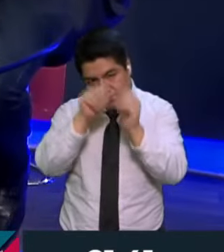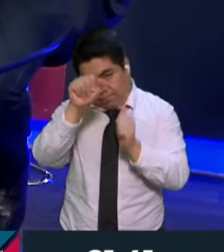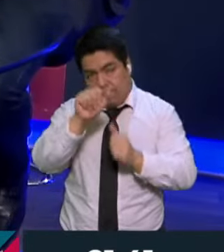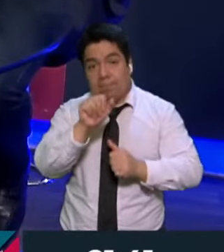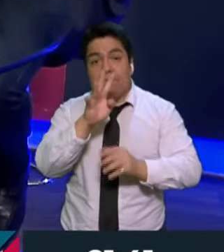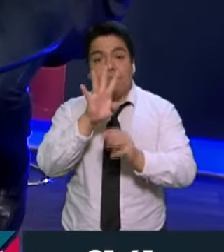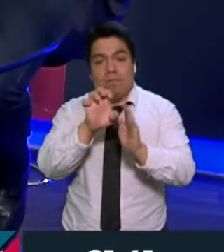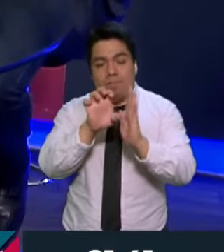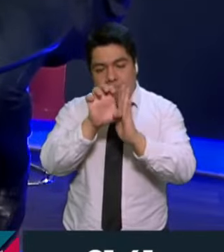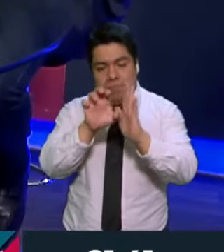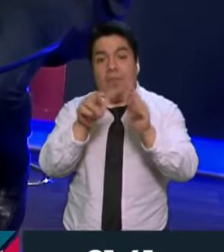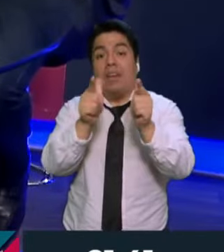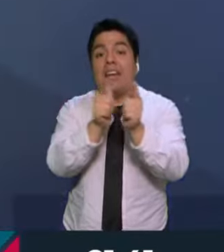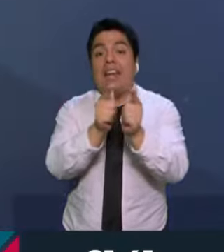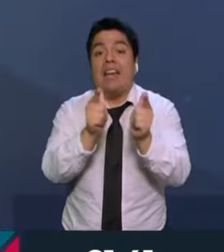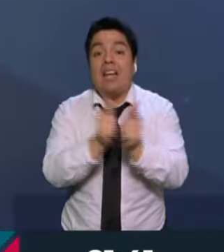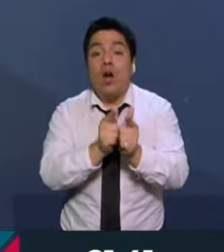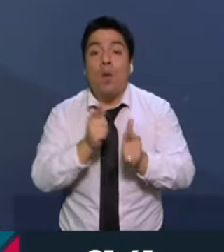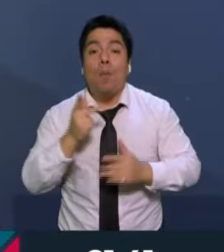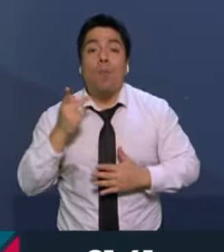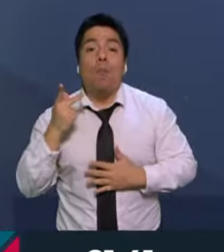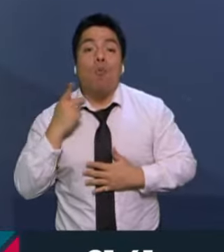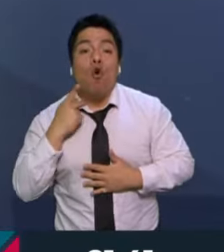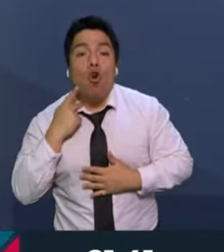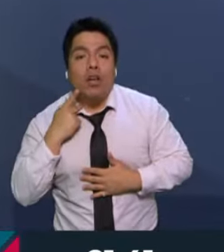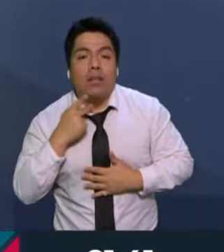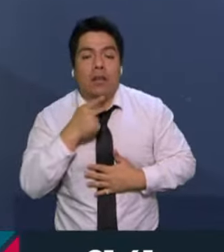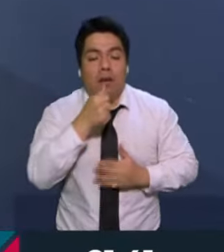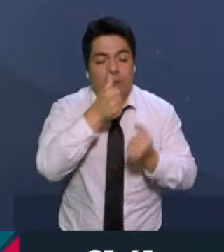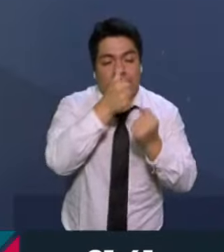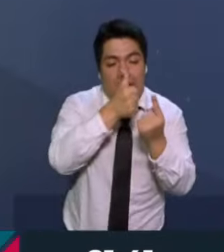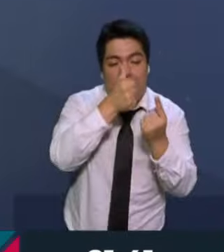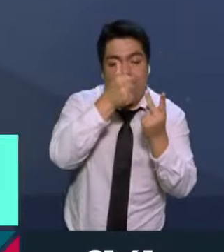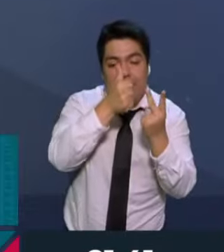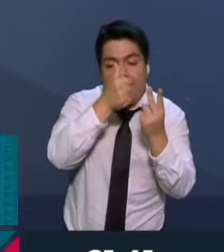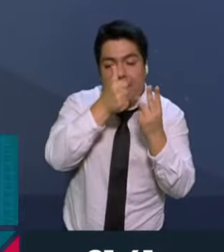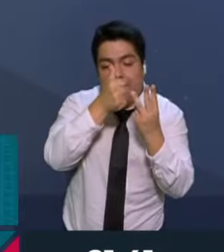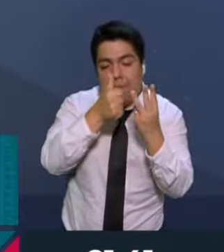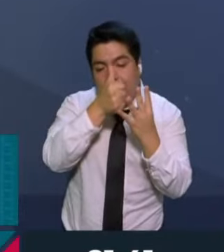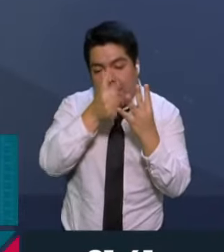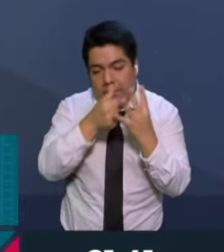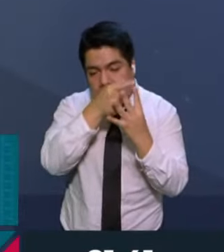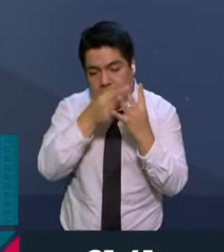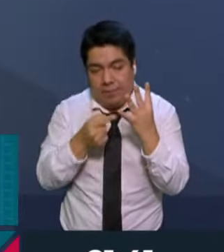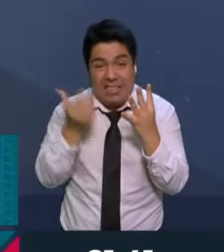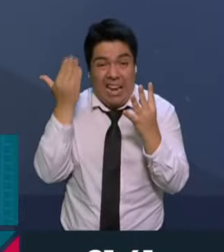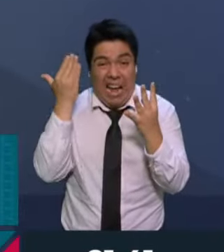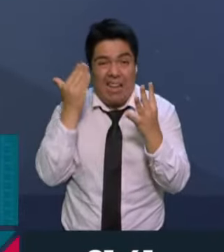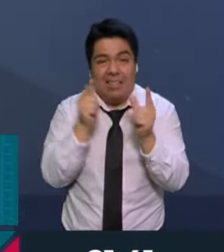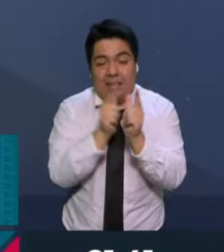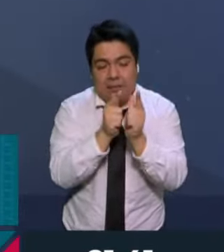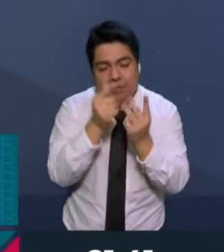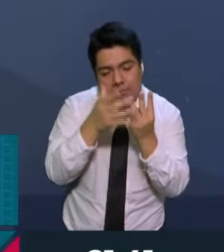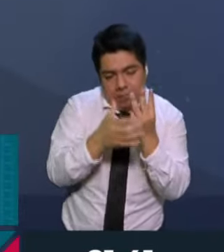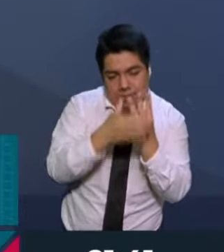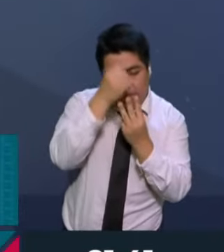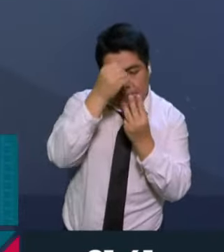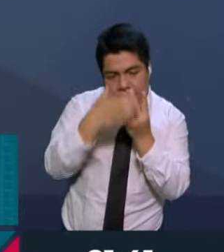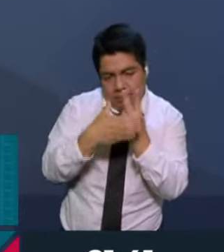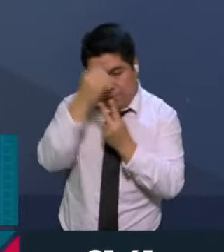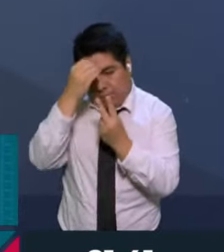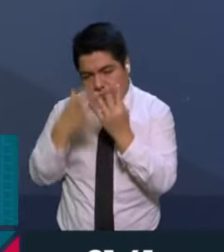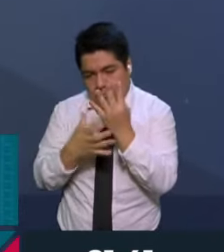establecen que es por partido político. Cuando en la legislación secundaria se hablaba de la coalición como partido, ocurría lo que les